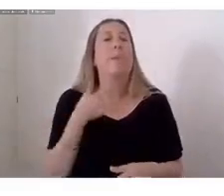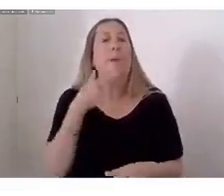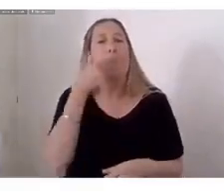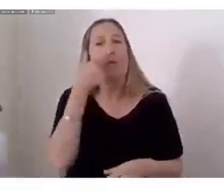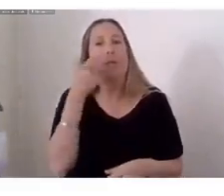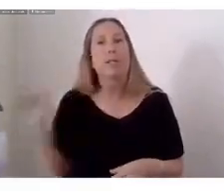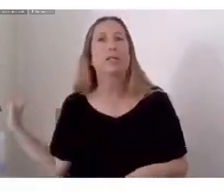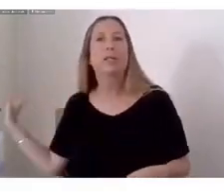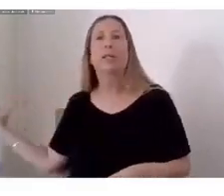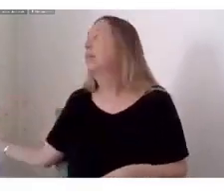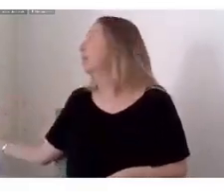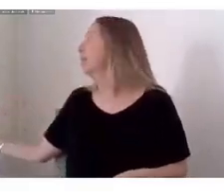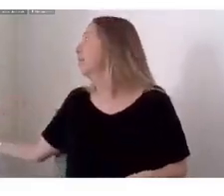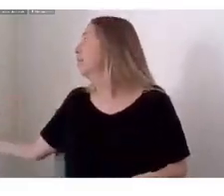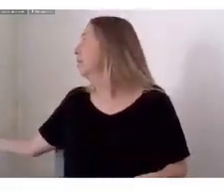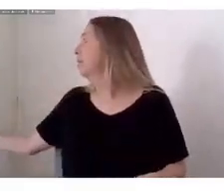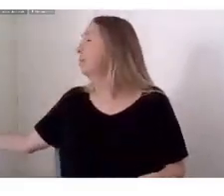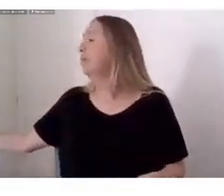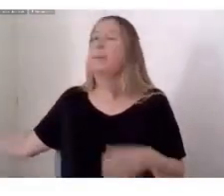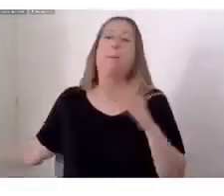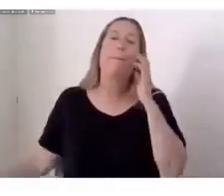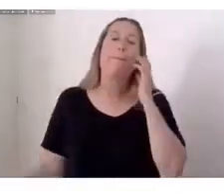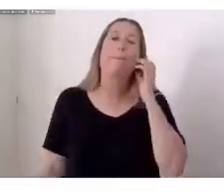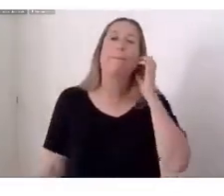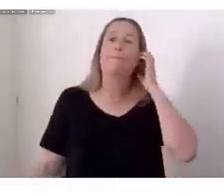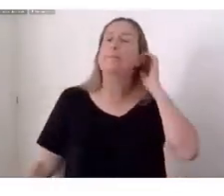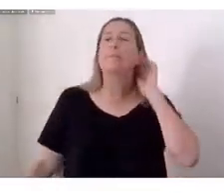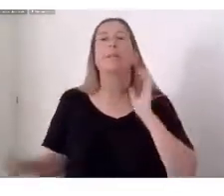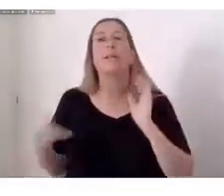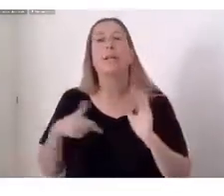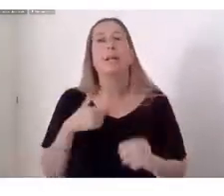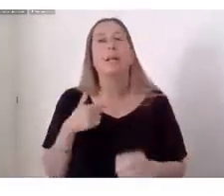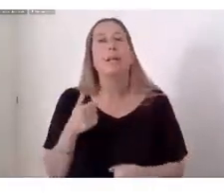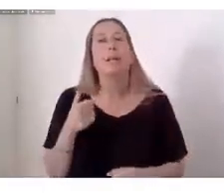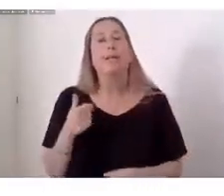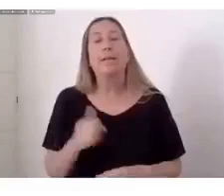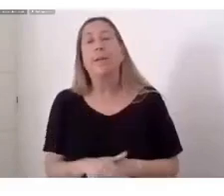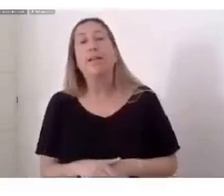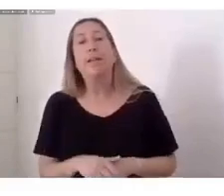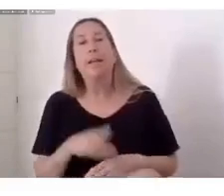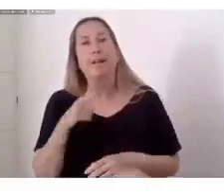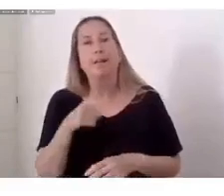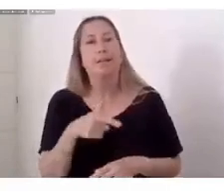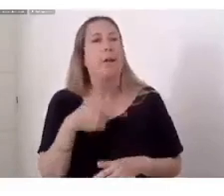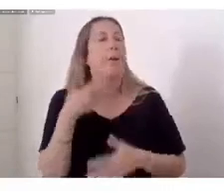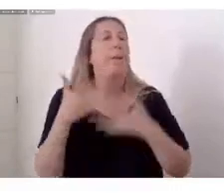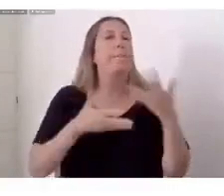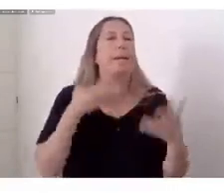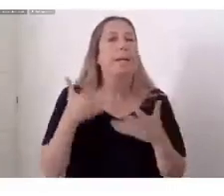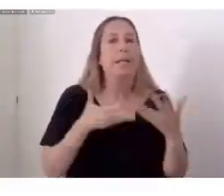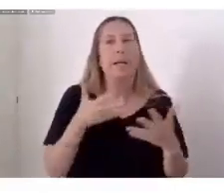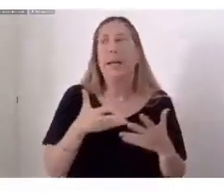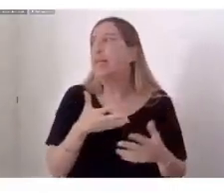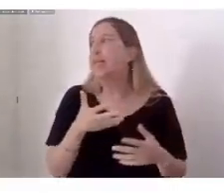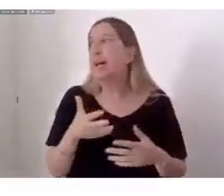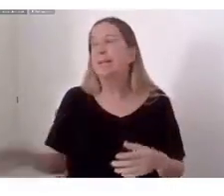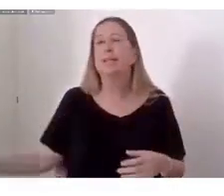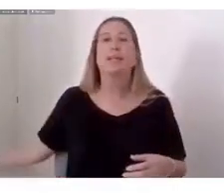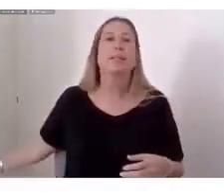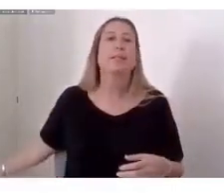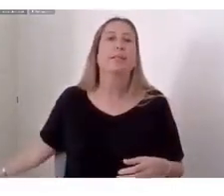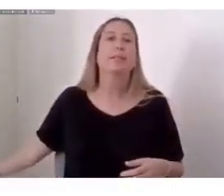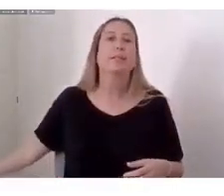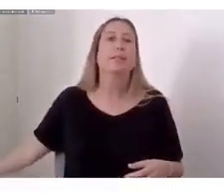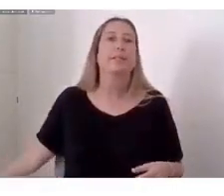Tecnología con arte Pero eso es lo que hago ¿No? Scrum Master Metodologías ágiles He llevado de las